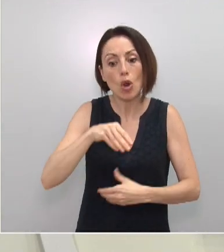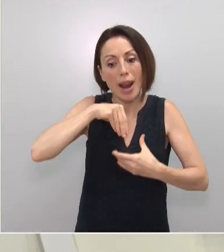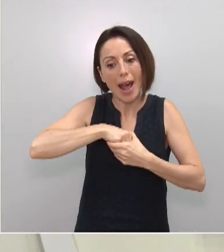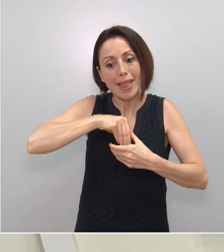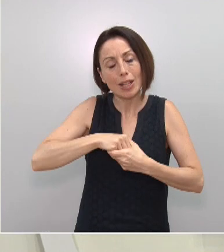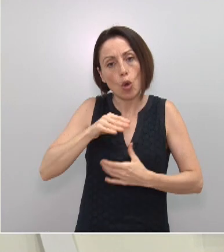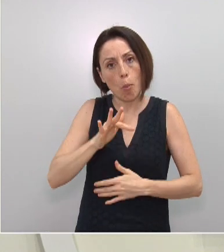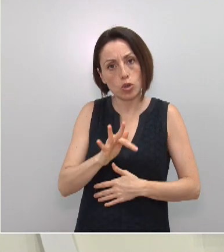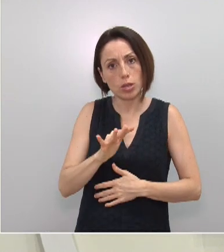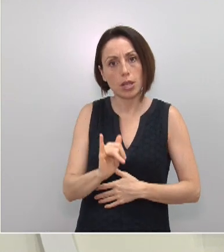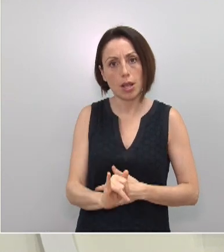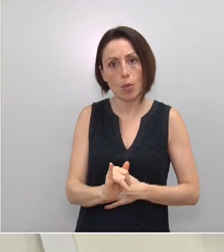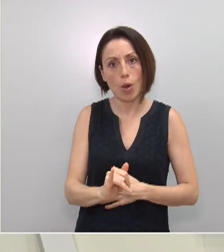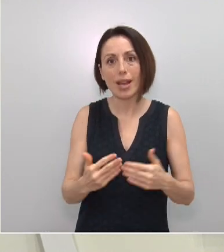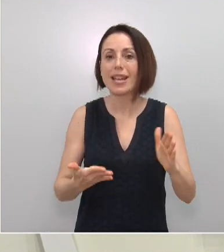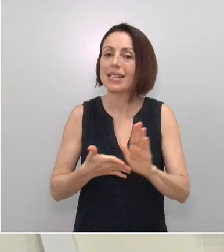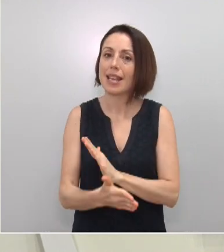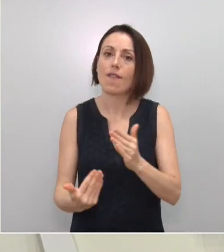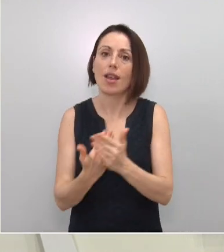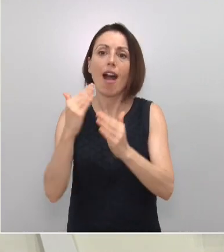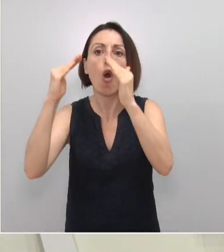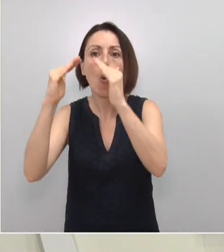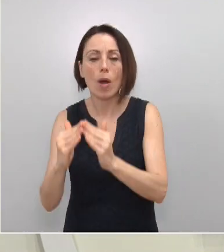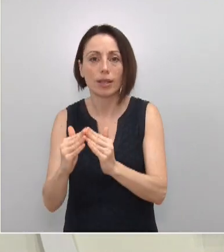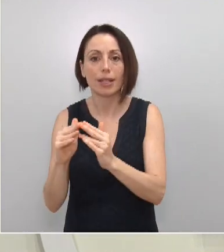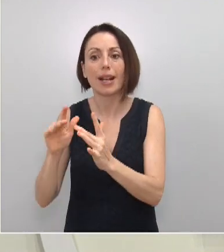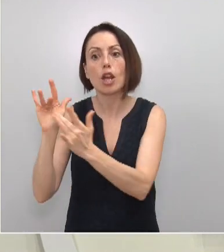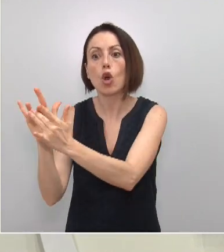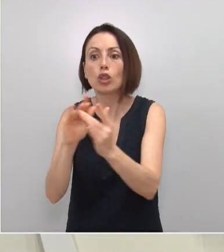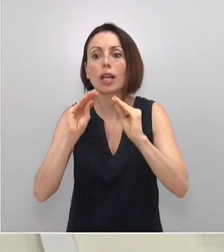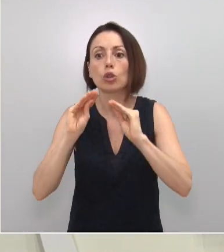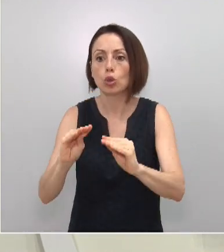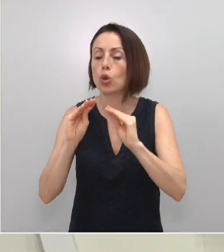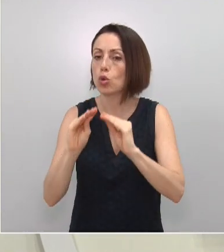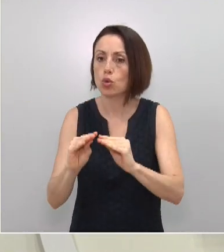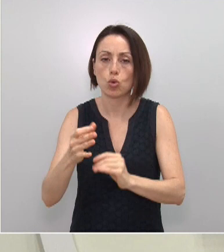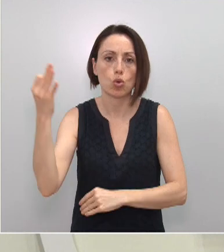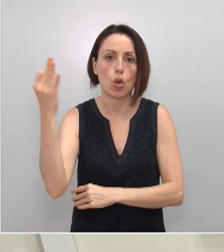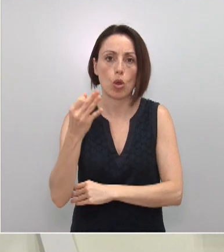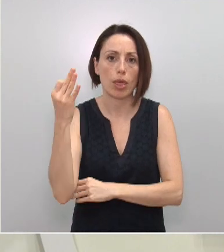cuarentenarse todos sus contactos de momento y de inmediato.